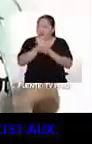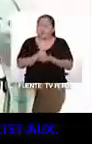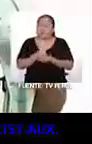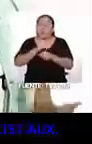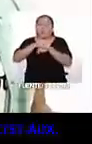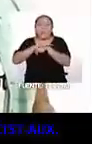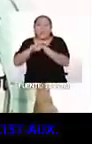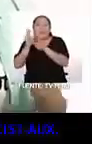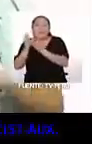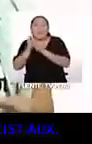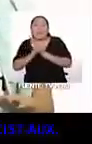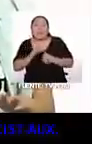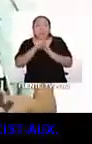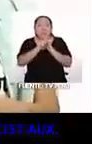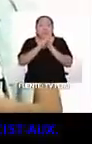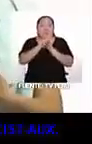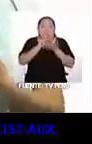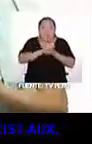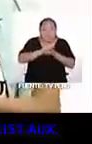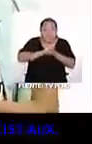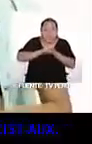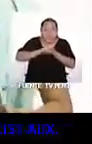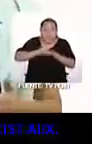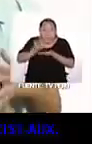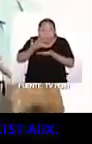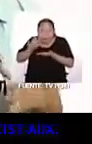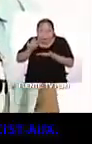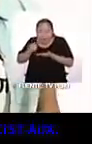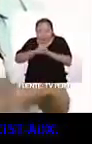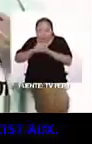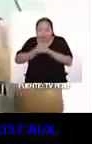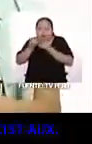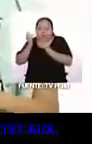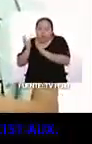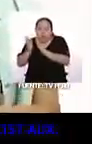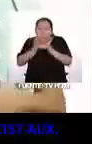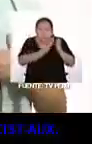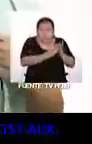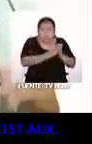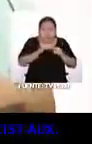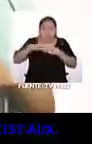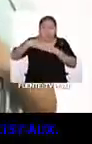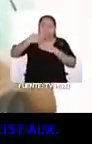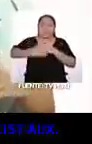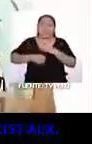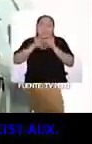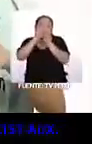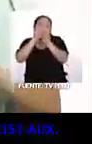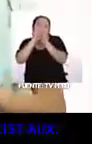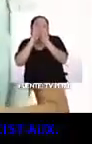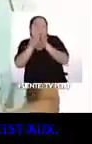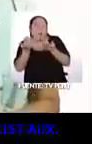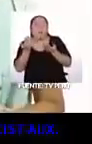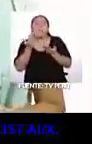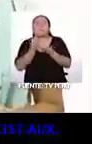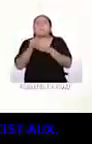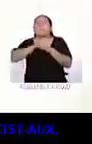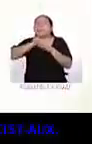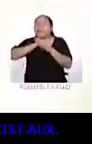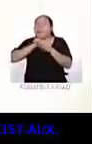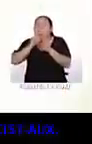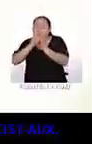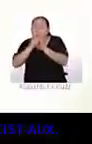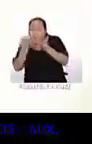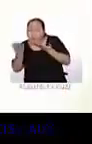Planifica tu video y escribe un texto que no necesariamente tienes que seguir al pie de la letra. Luego de eso, haz unas tomas de prueba. Grábalo y